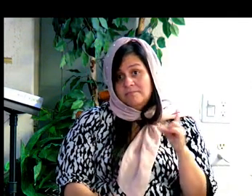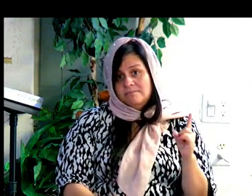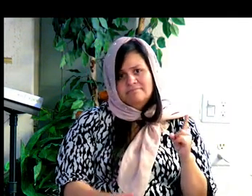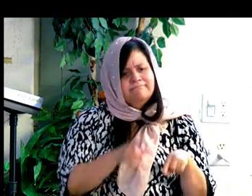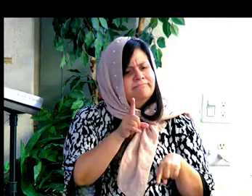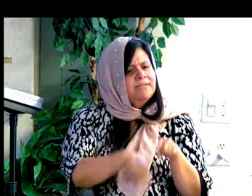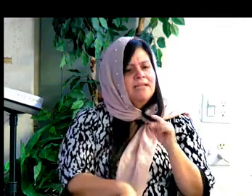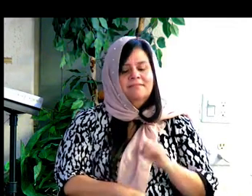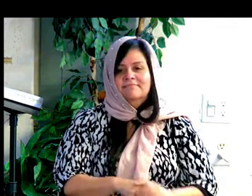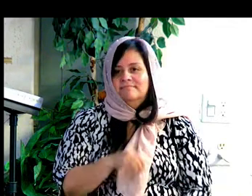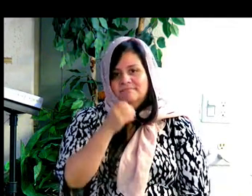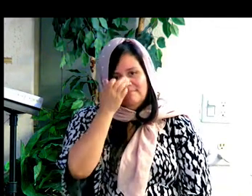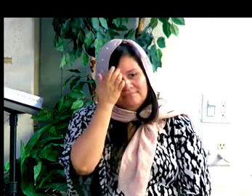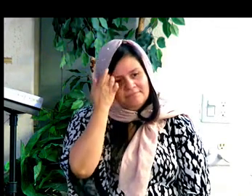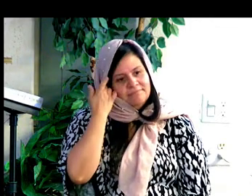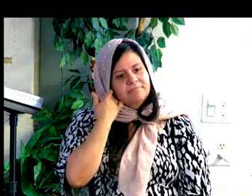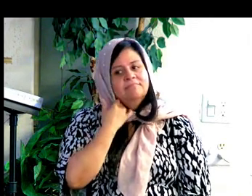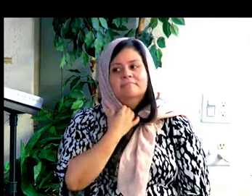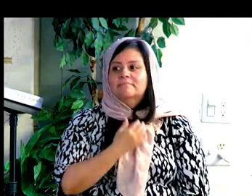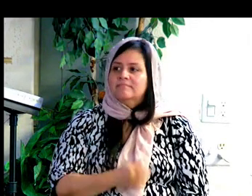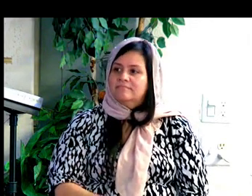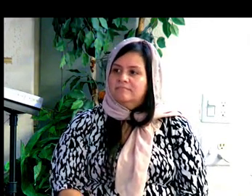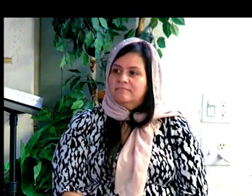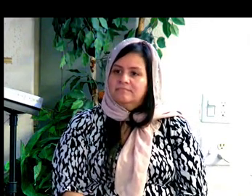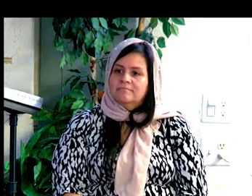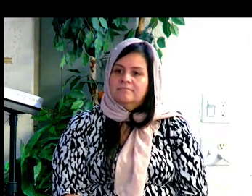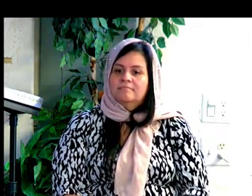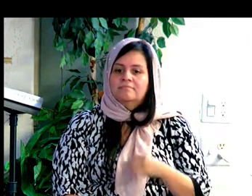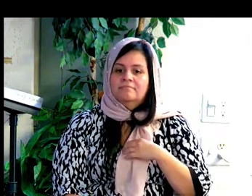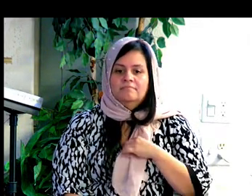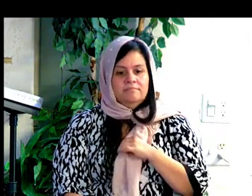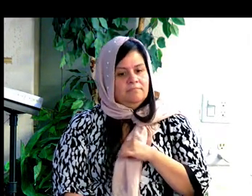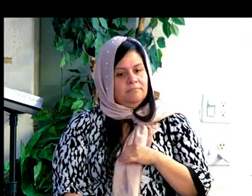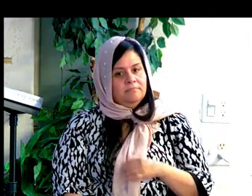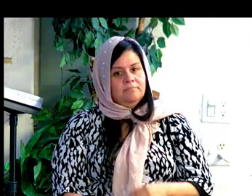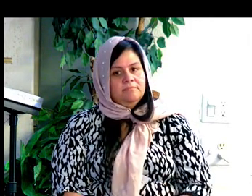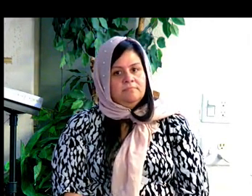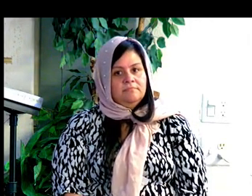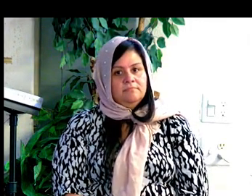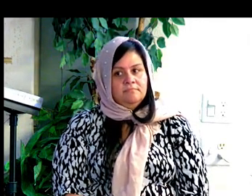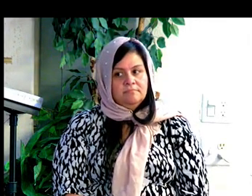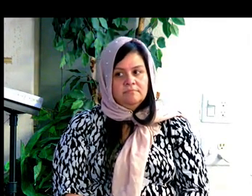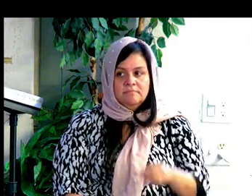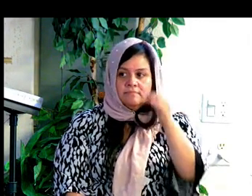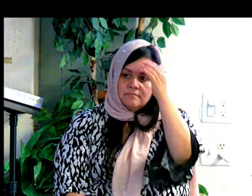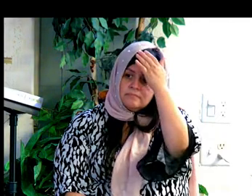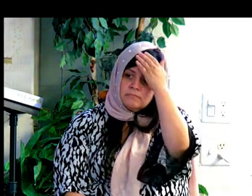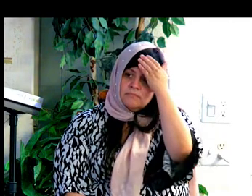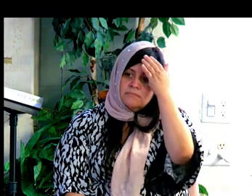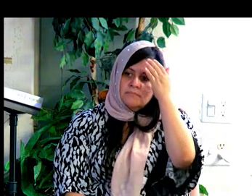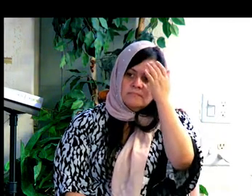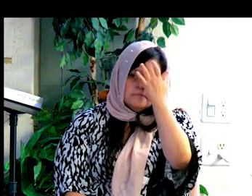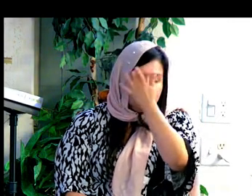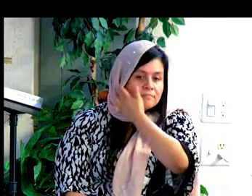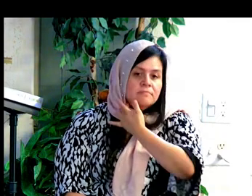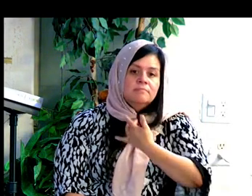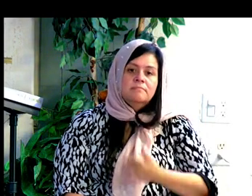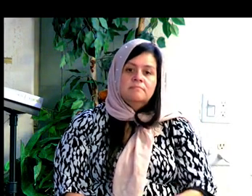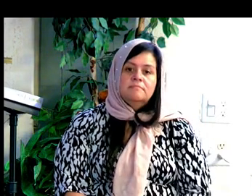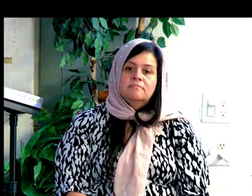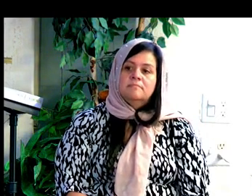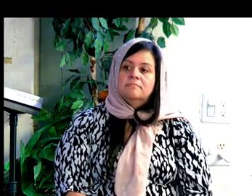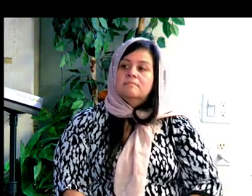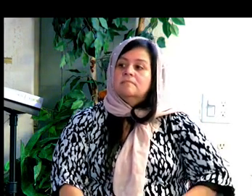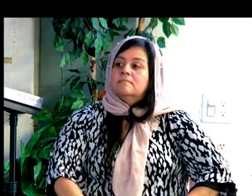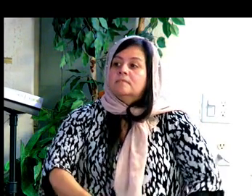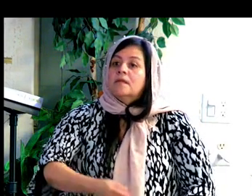sin hombre no puede dar a luz. Y este, y un hombre sin una mujer no puede dar a luz. And they